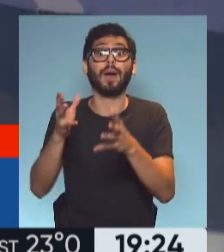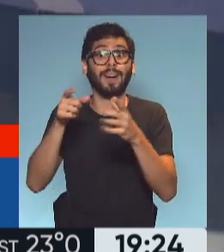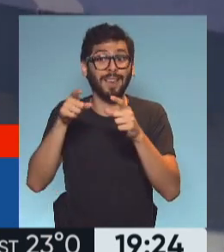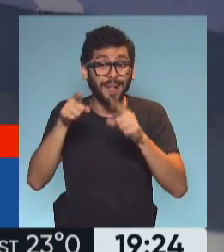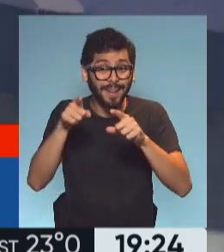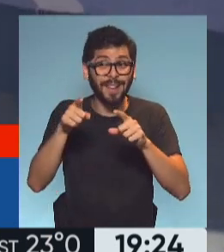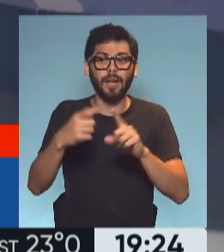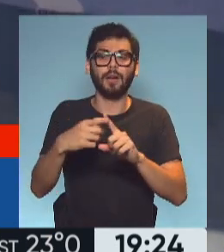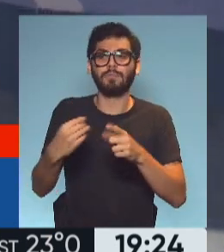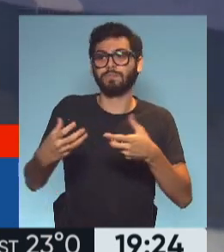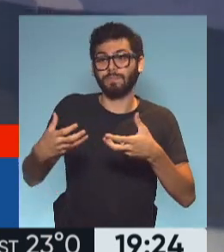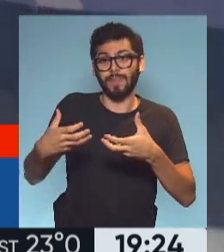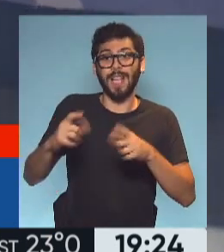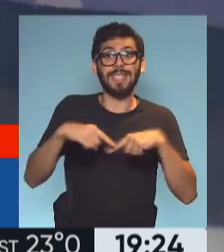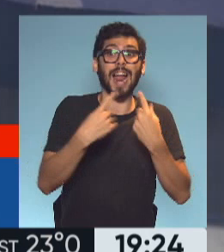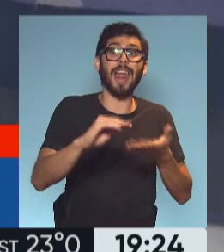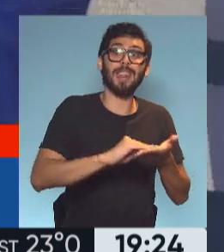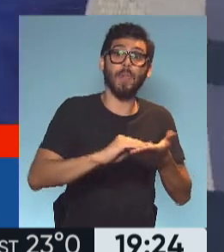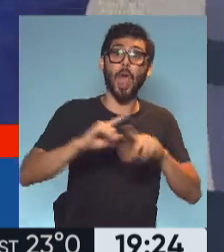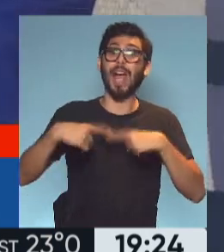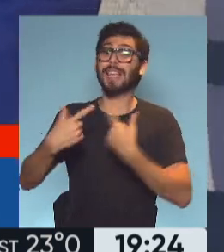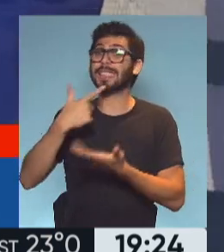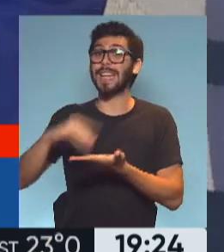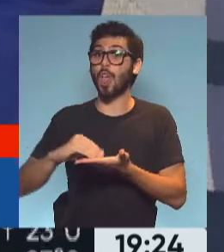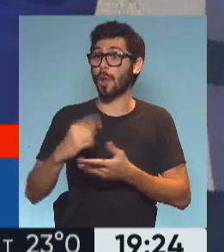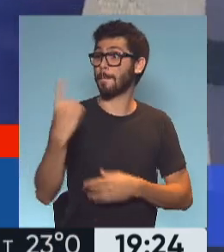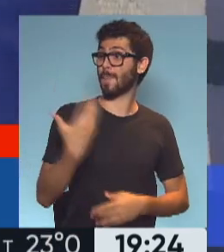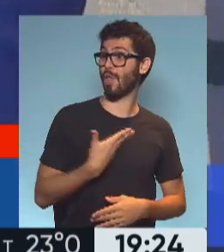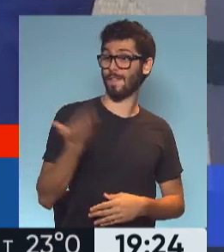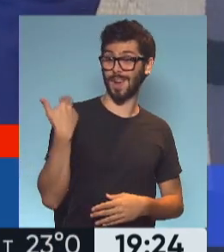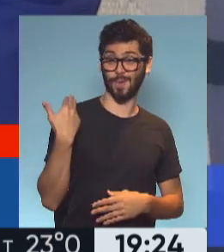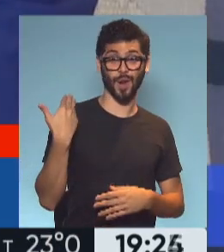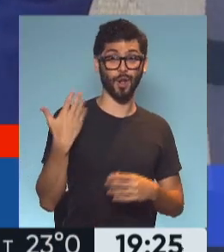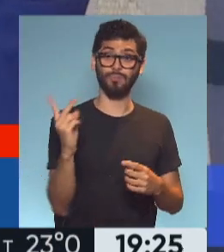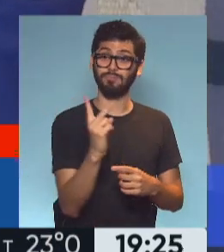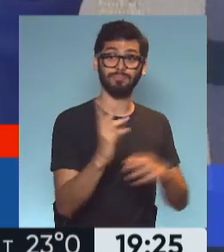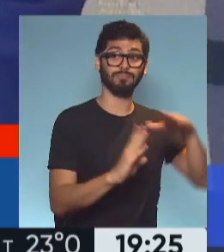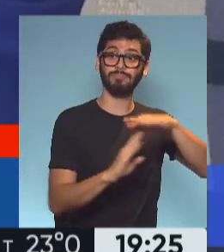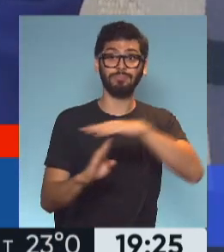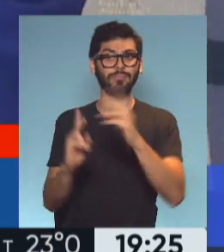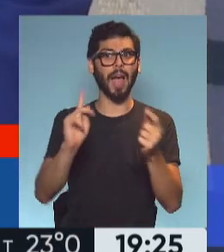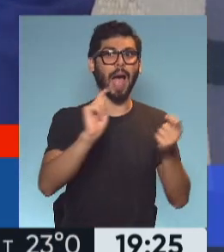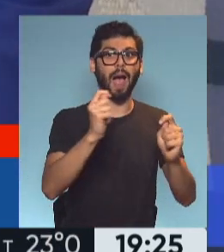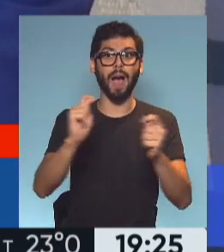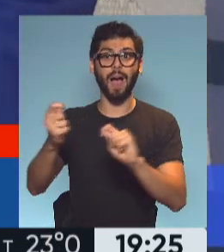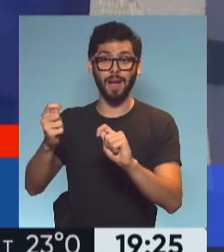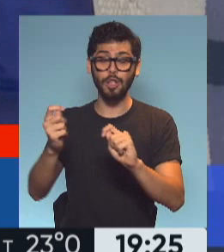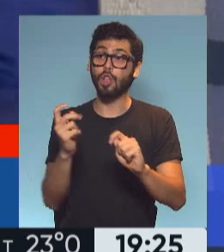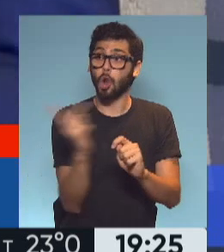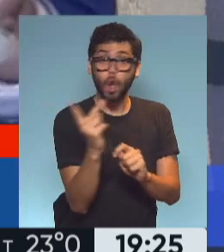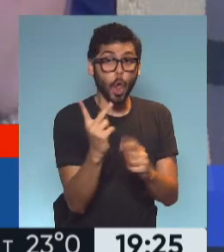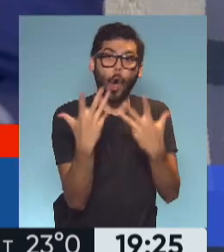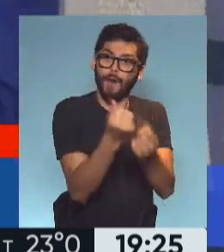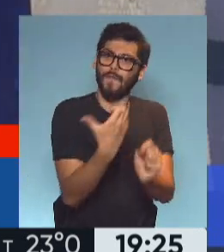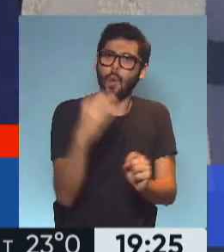presidencias dentro de la Cámara de Diputados y de Senadores el 1 de febrero pasado, que justamente fue en alianza con el gobierno de Bolsonaro.